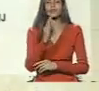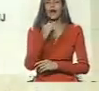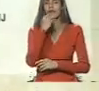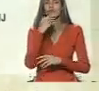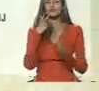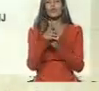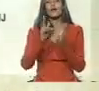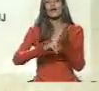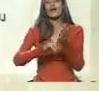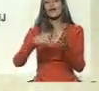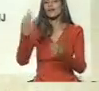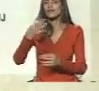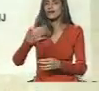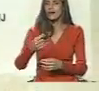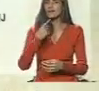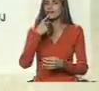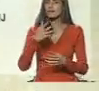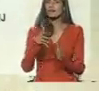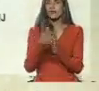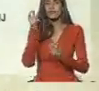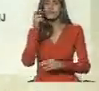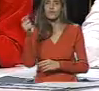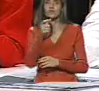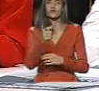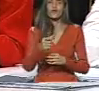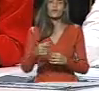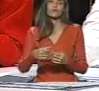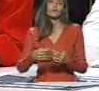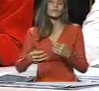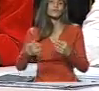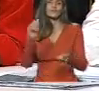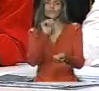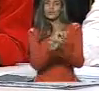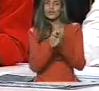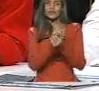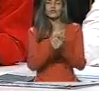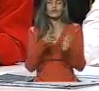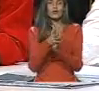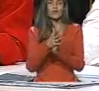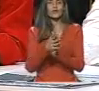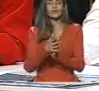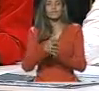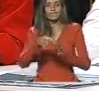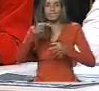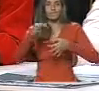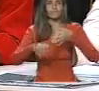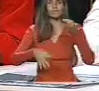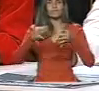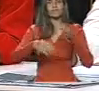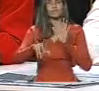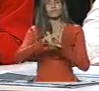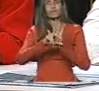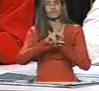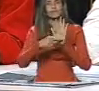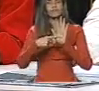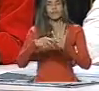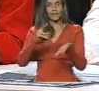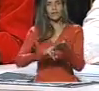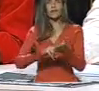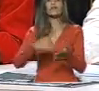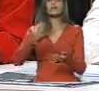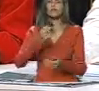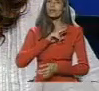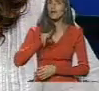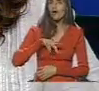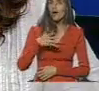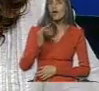y la garantía de darle a la población privada de libertad lo que es la ejecución de la pena de forma garantista. Es decir que nosotros